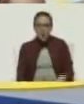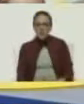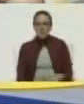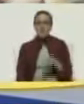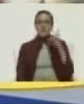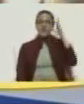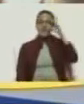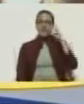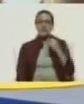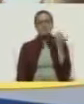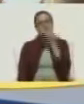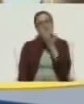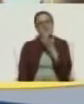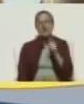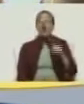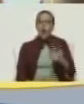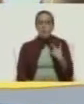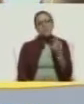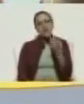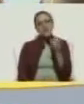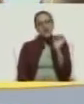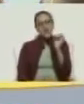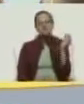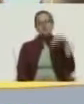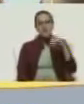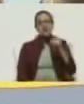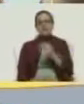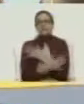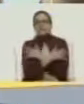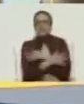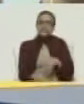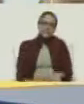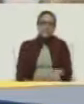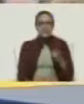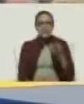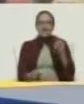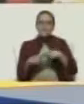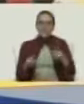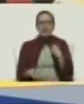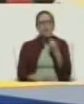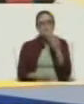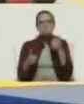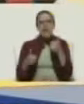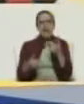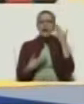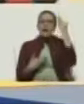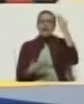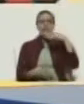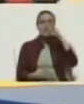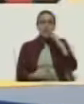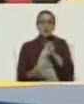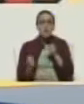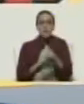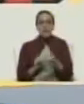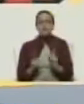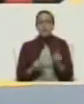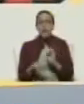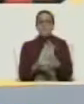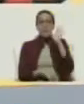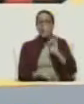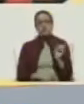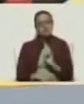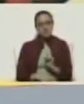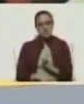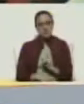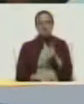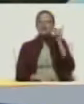Hoy están saliendo más golpes, pero bien, pues, yo quería también informar que a la